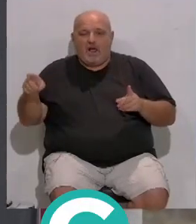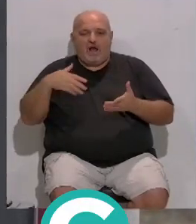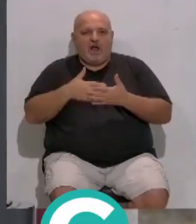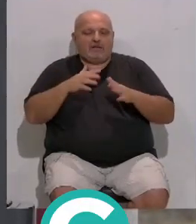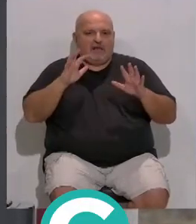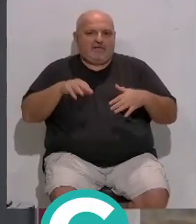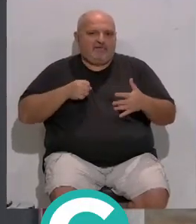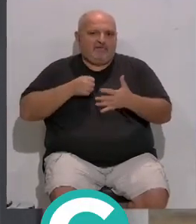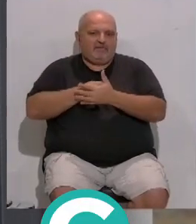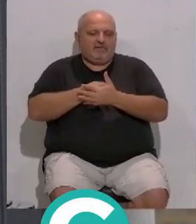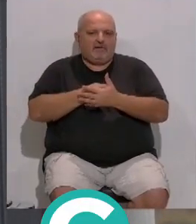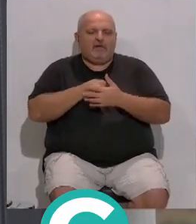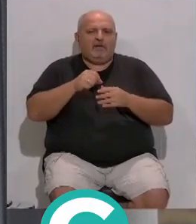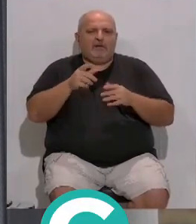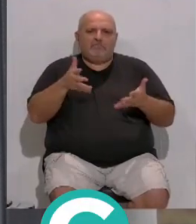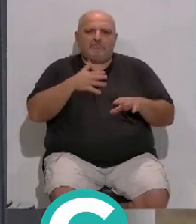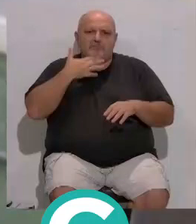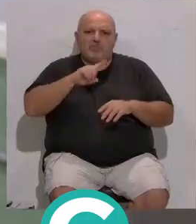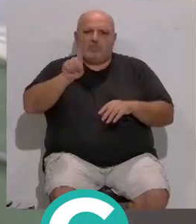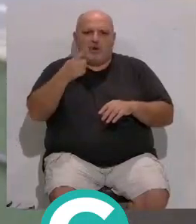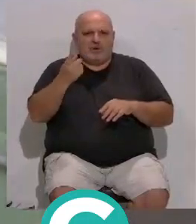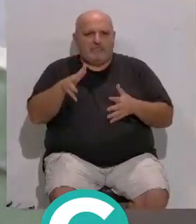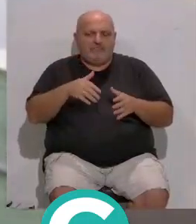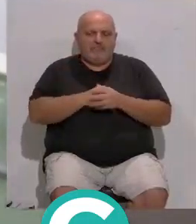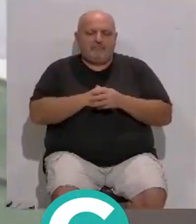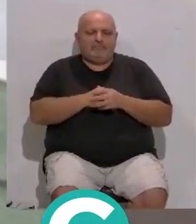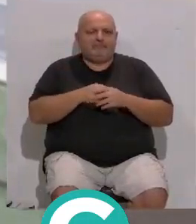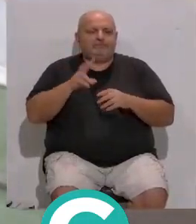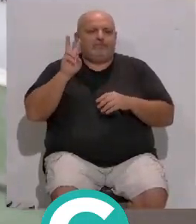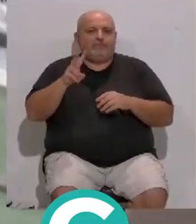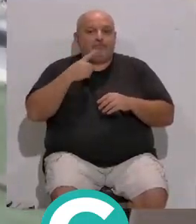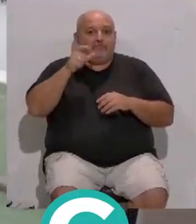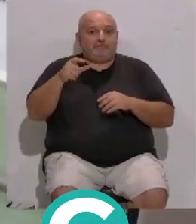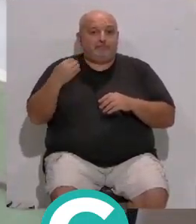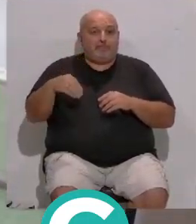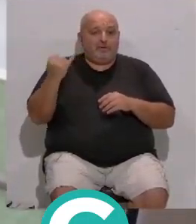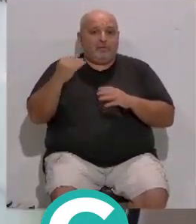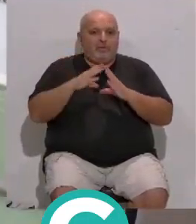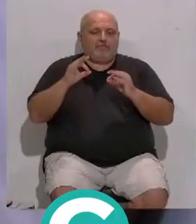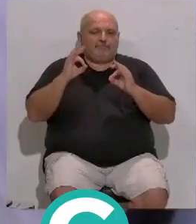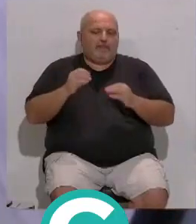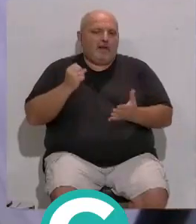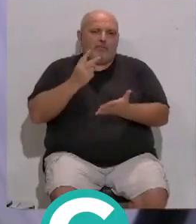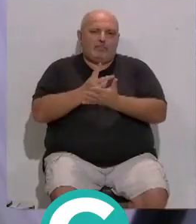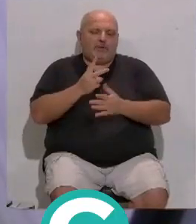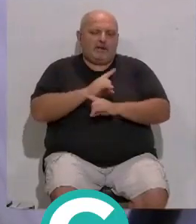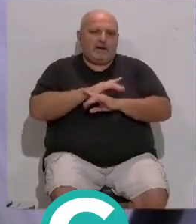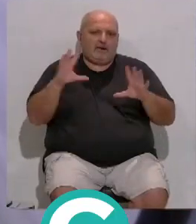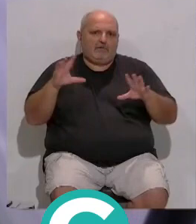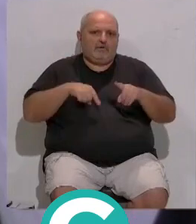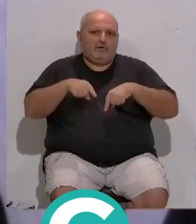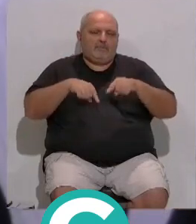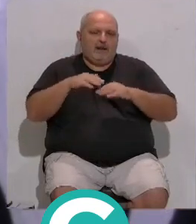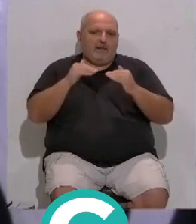gaditana... ...en un trayecto que dura algo menos de una hora... ...un tranvía que valora el presidente de la Junta... ...es una firme apuesta por la movilidad